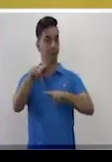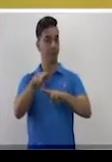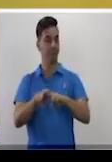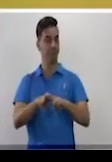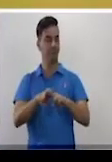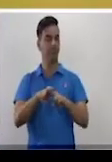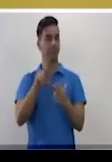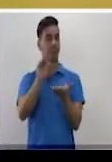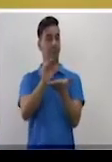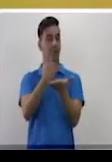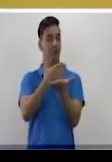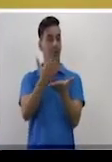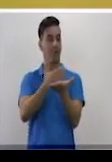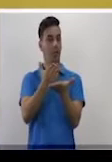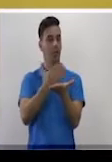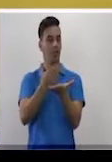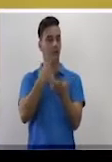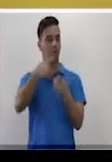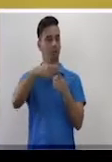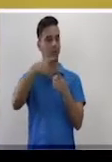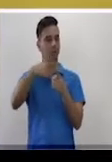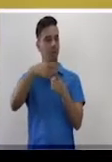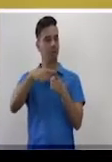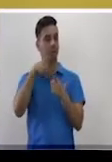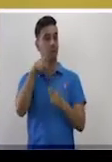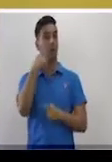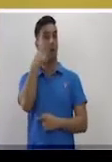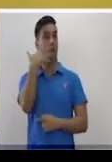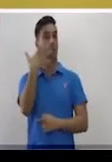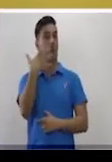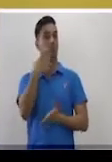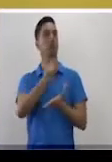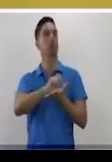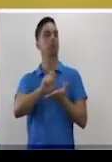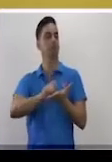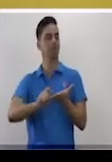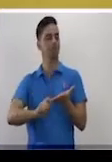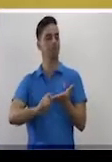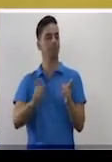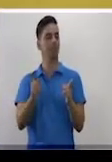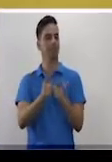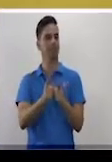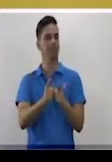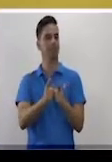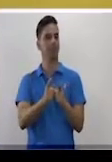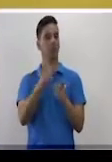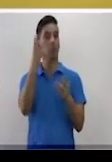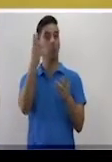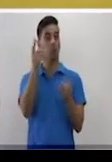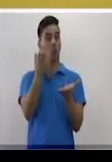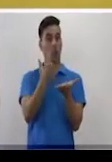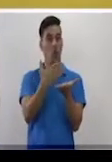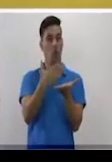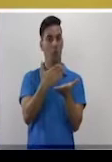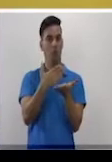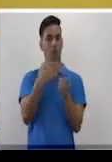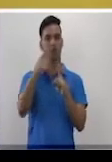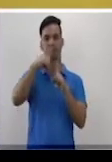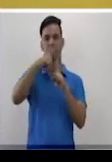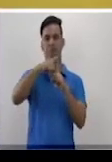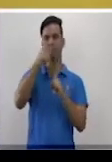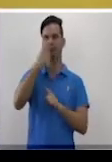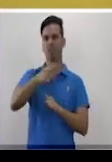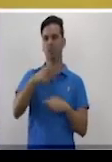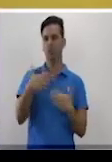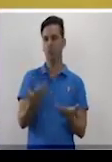referencias a él. Y solo vas a anotar el ejercicio y la página. Y si te es necesario, tomas nota de